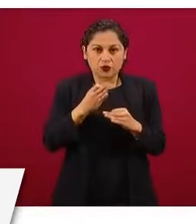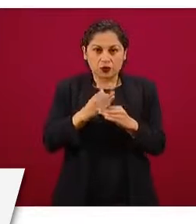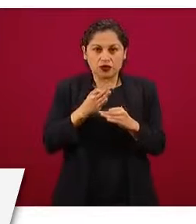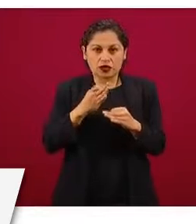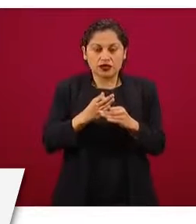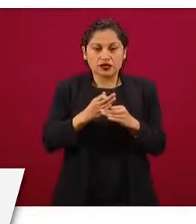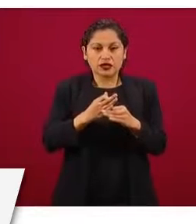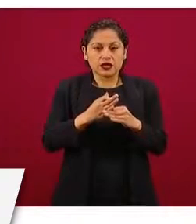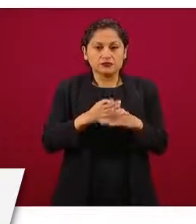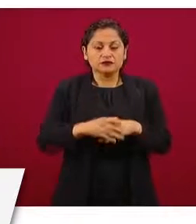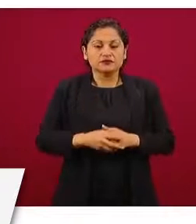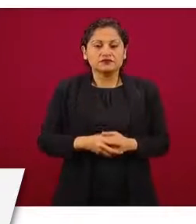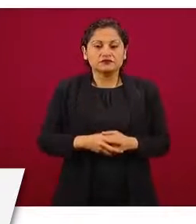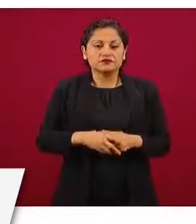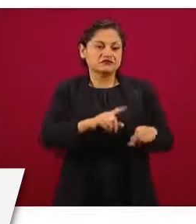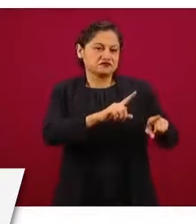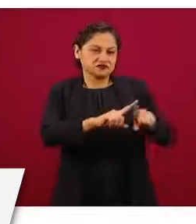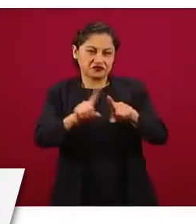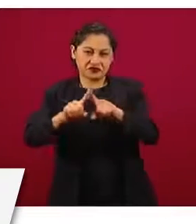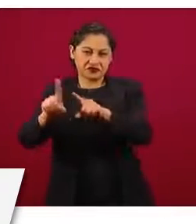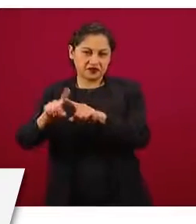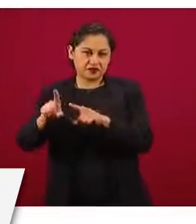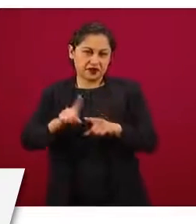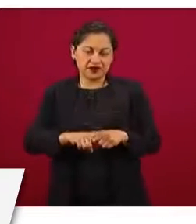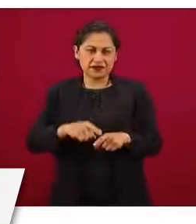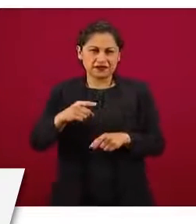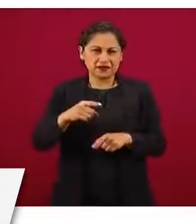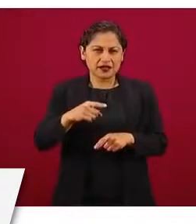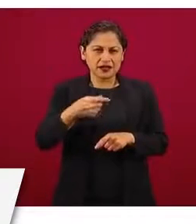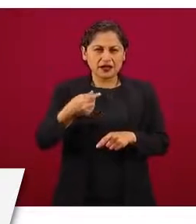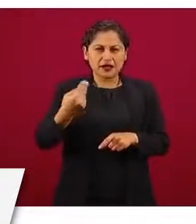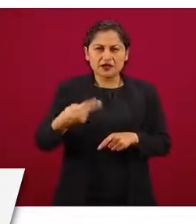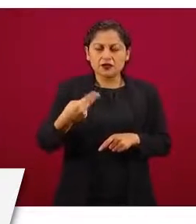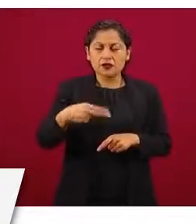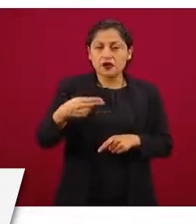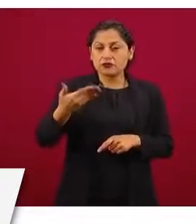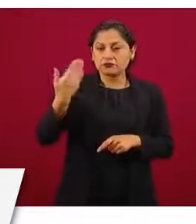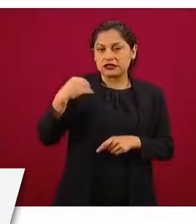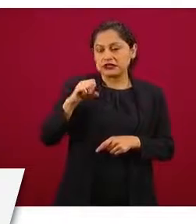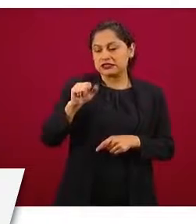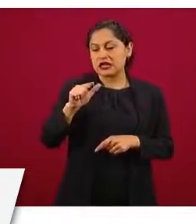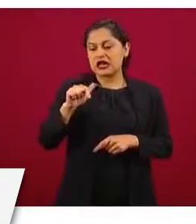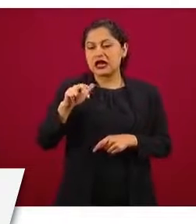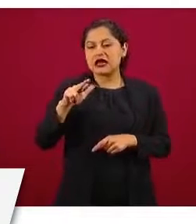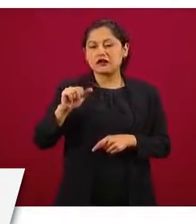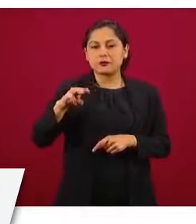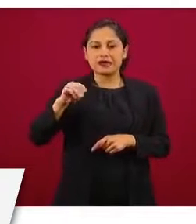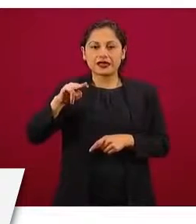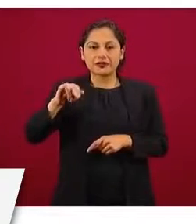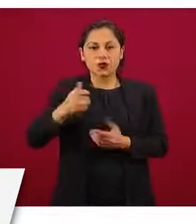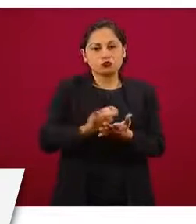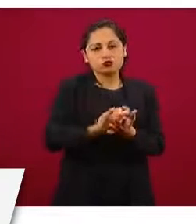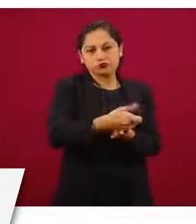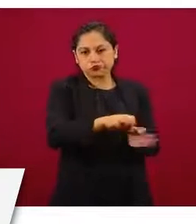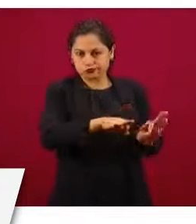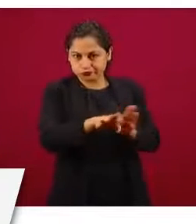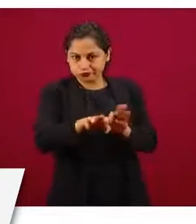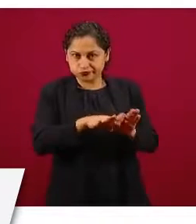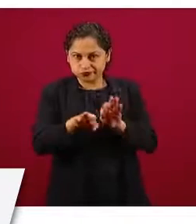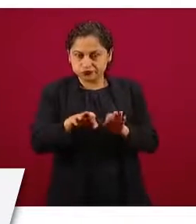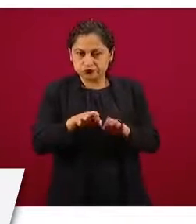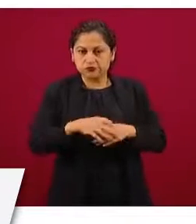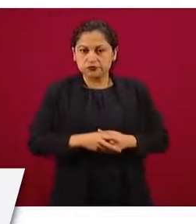unidades de medidas de actualización, lo que se llamaban antes salarios mínimos, ahora difieren ligeramente, cuánto recibe